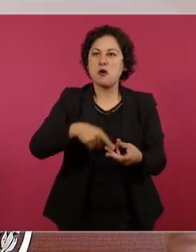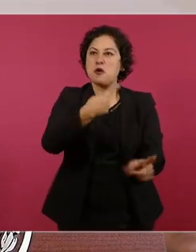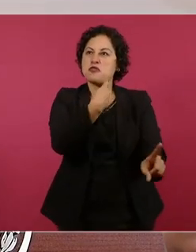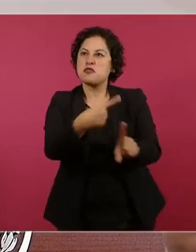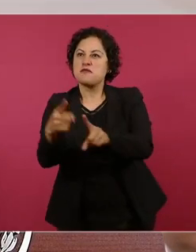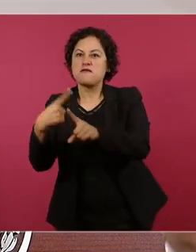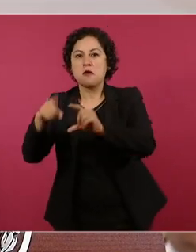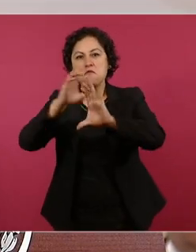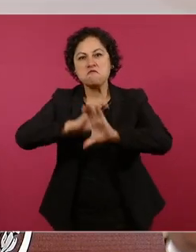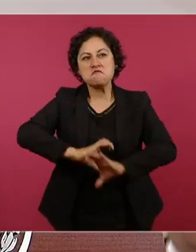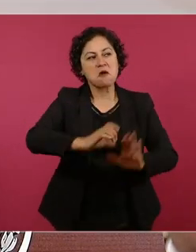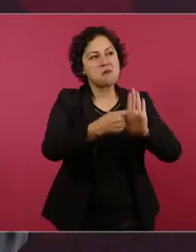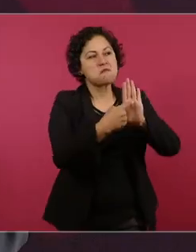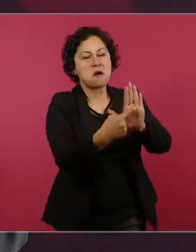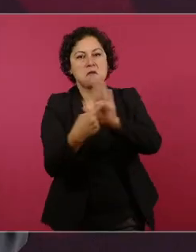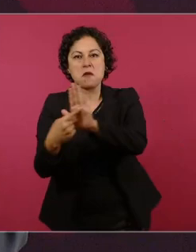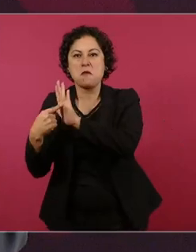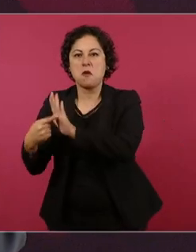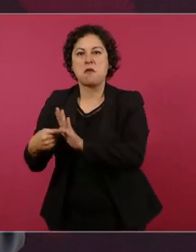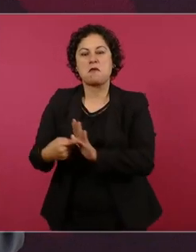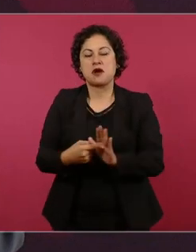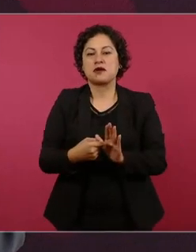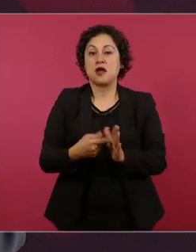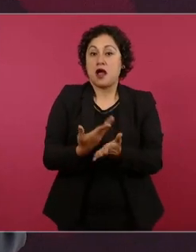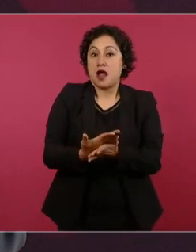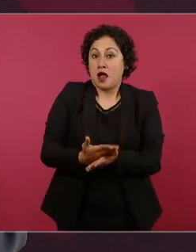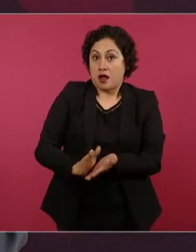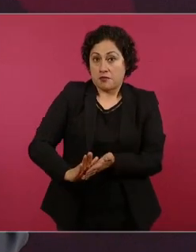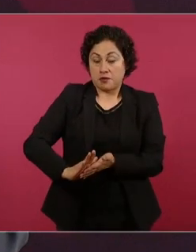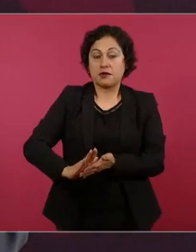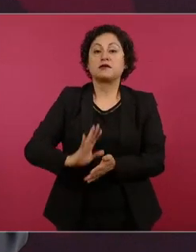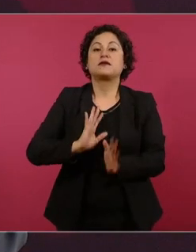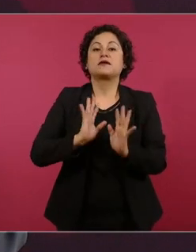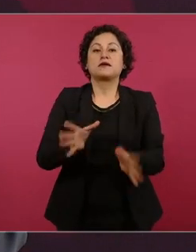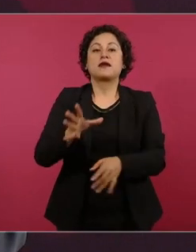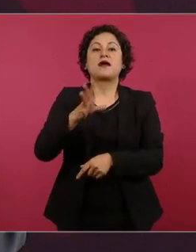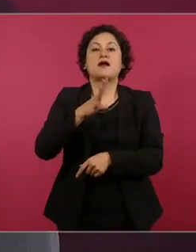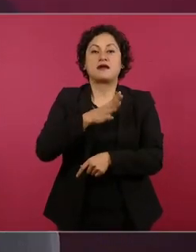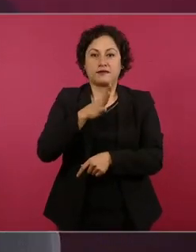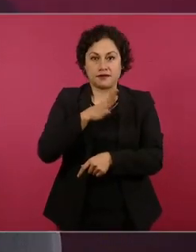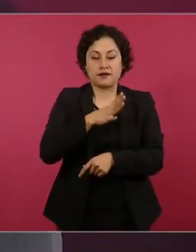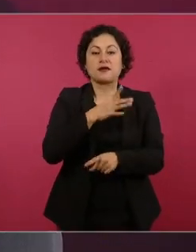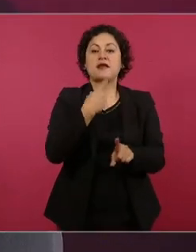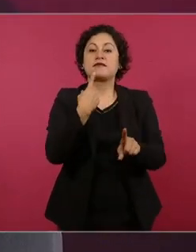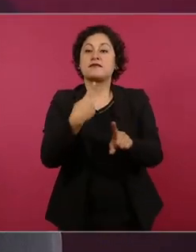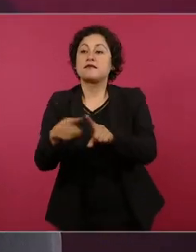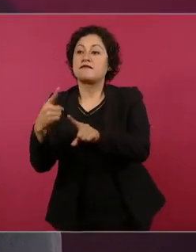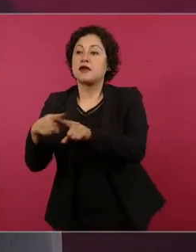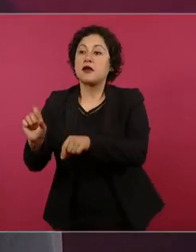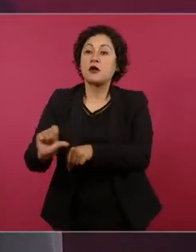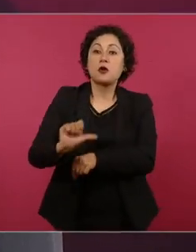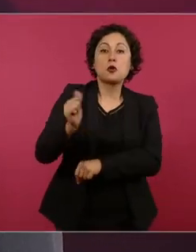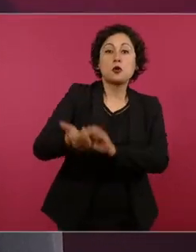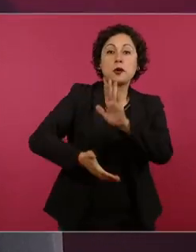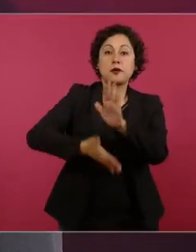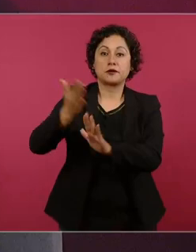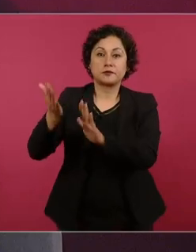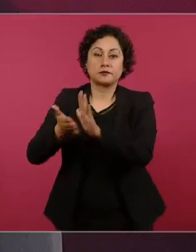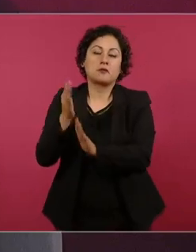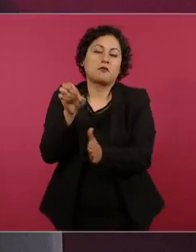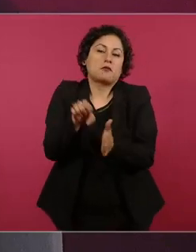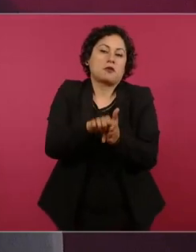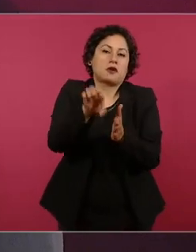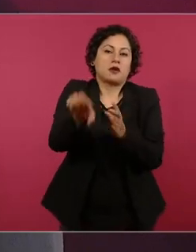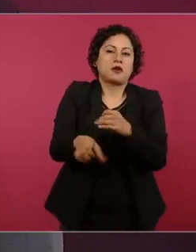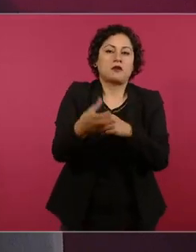iniciar obras complementarias como el hospital las